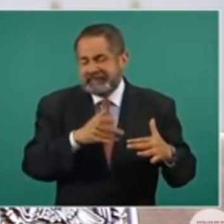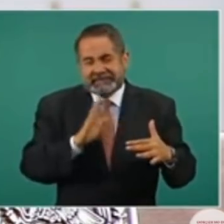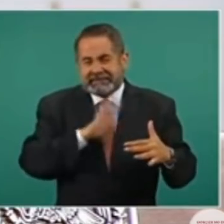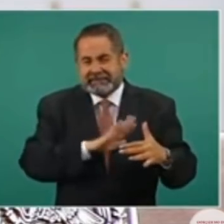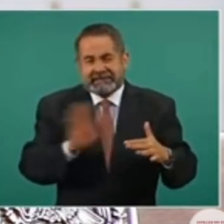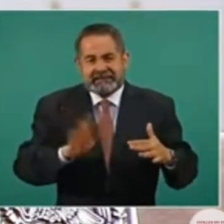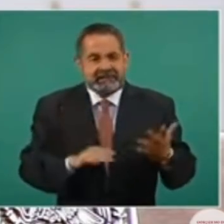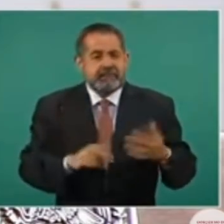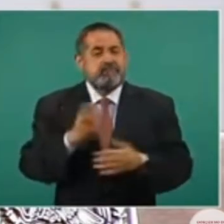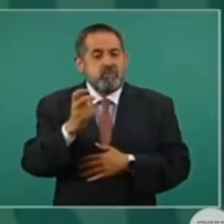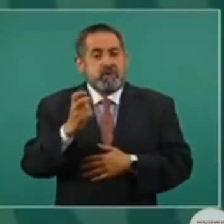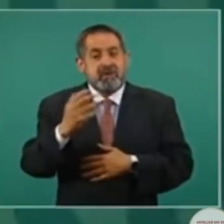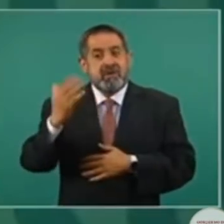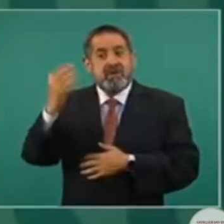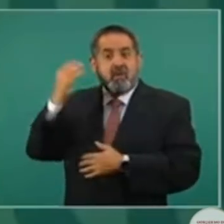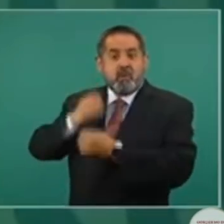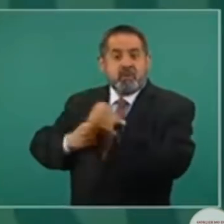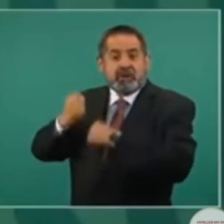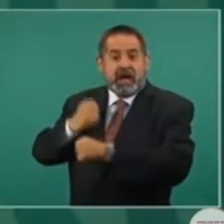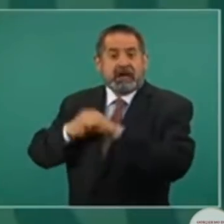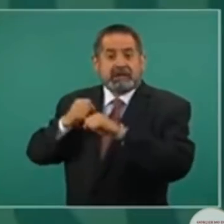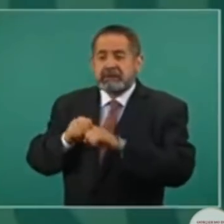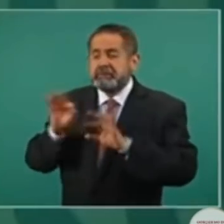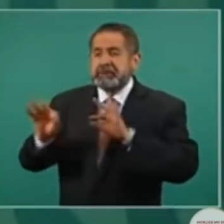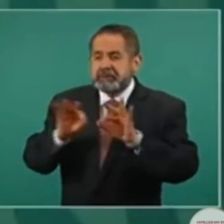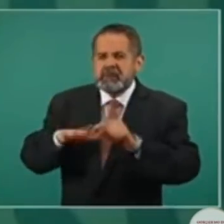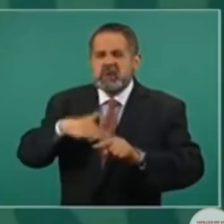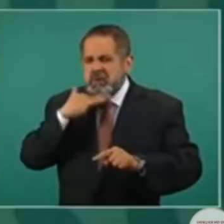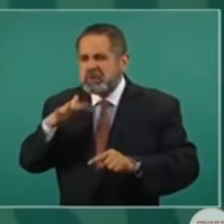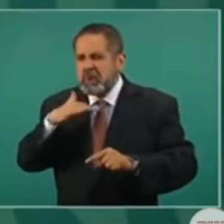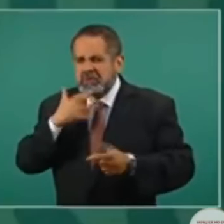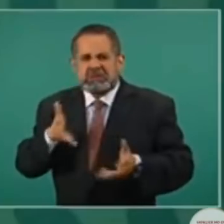Y eso fue lo que se fomentó en los últimos tiempos.